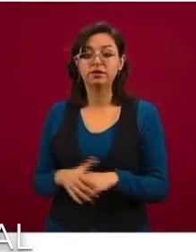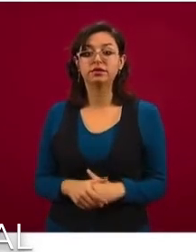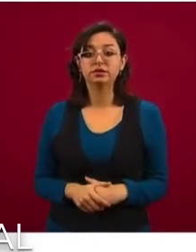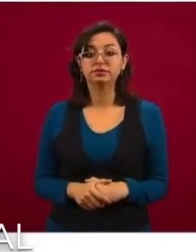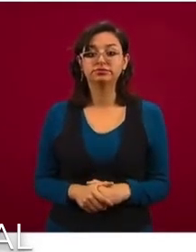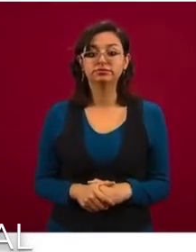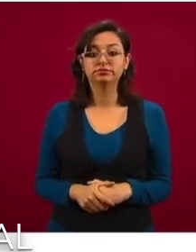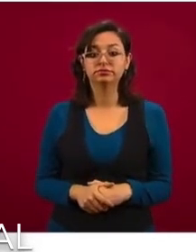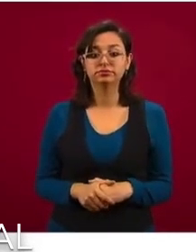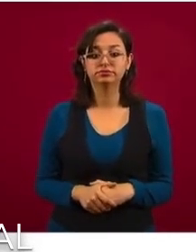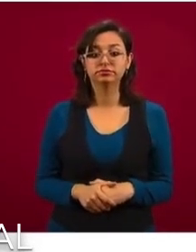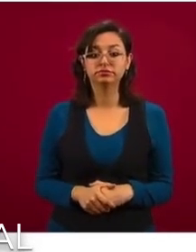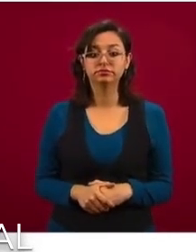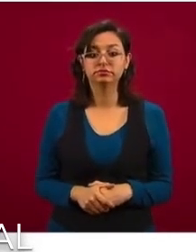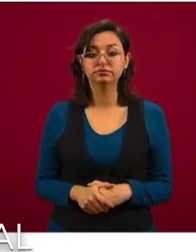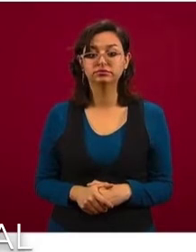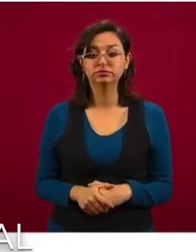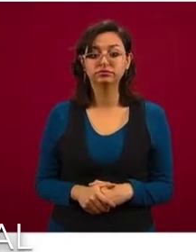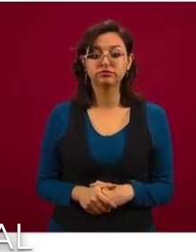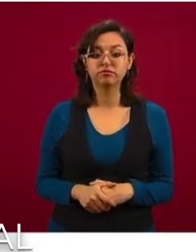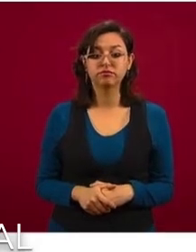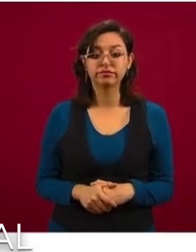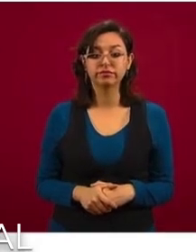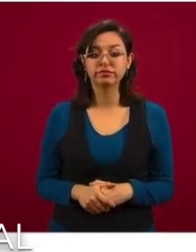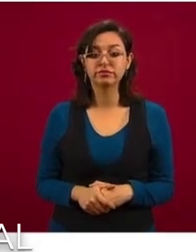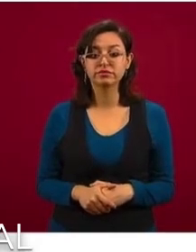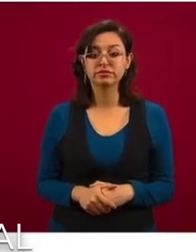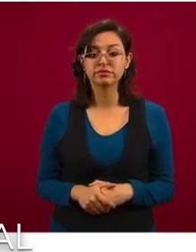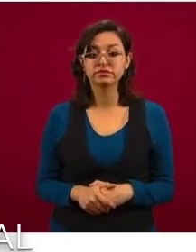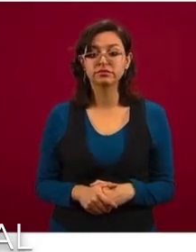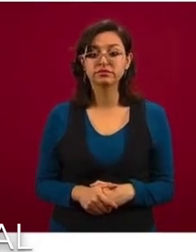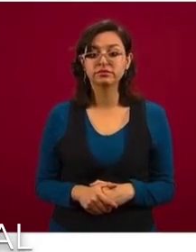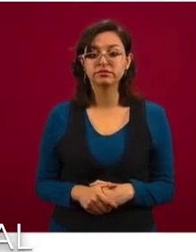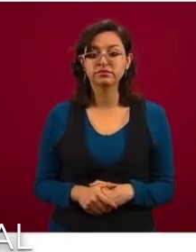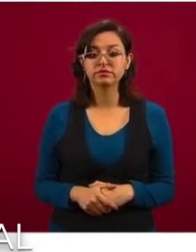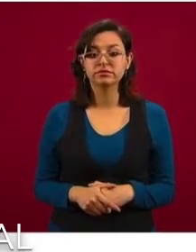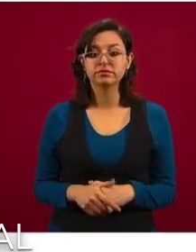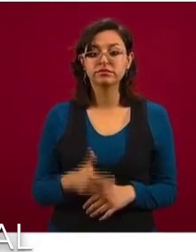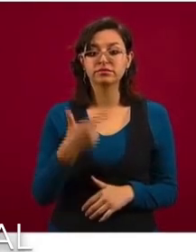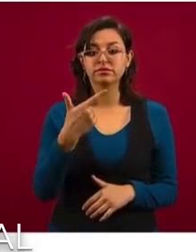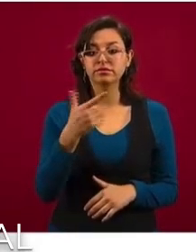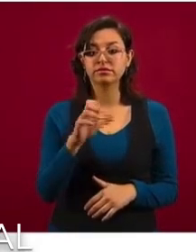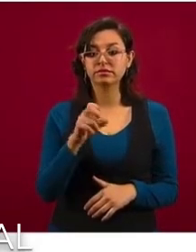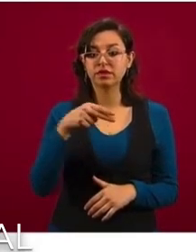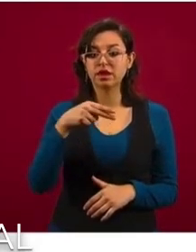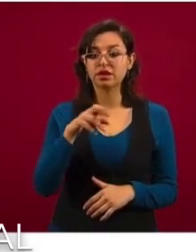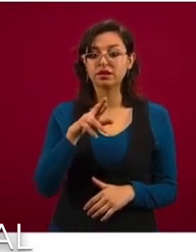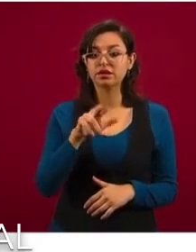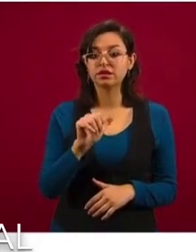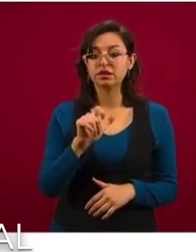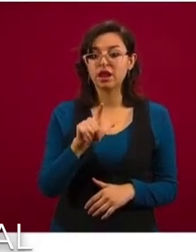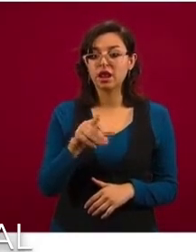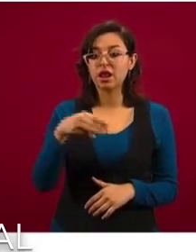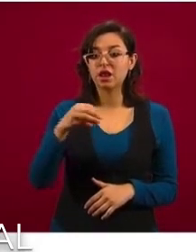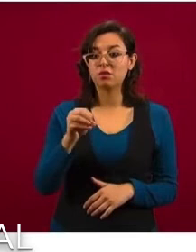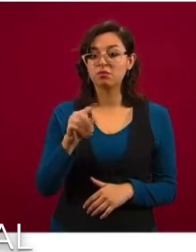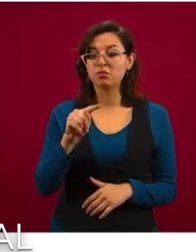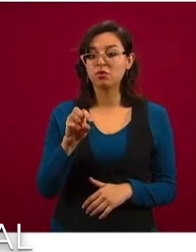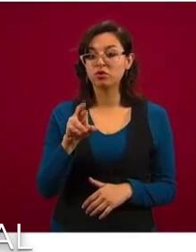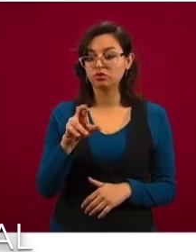Tenemos también el caso de General Motors, que también ha venido cumpliendo,